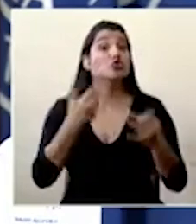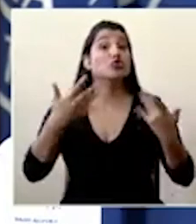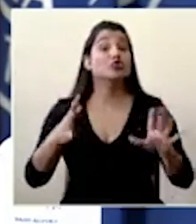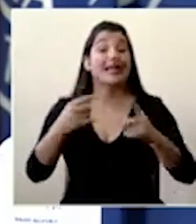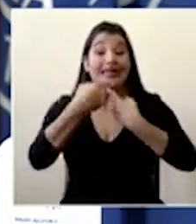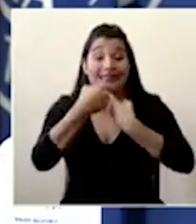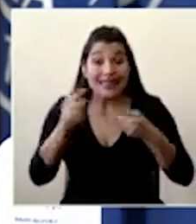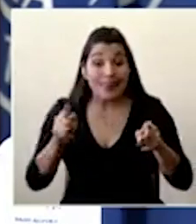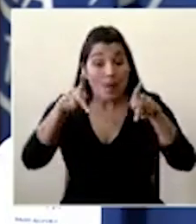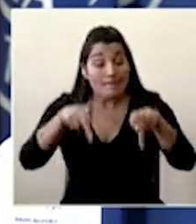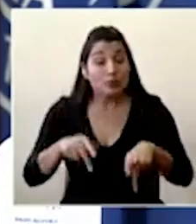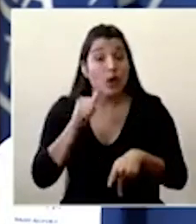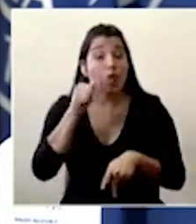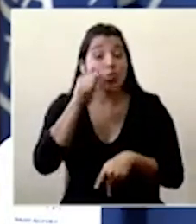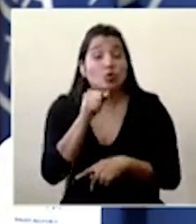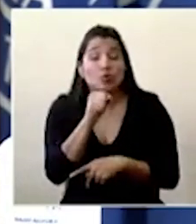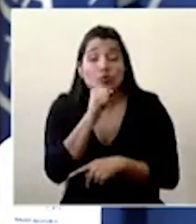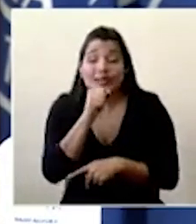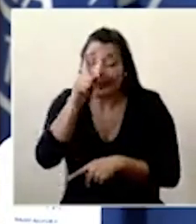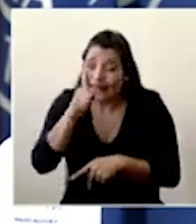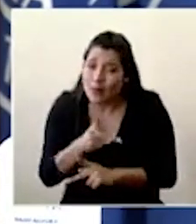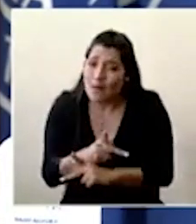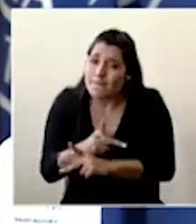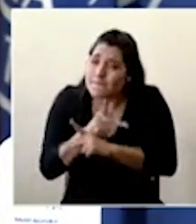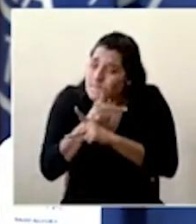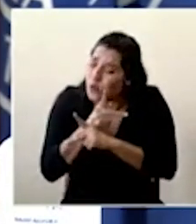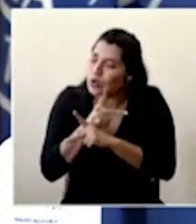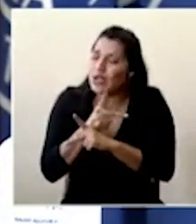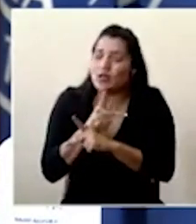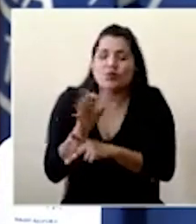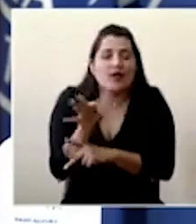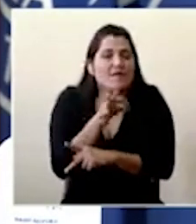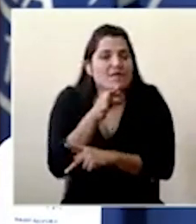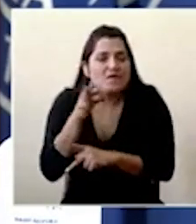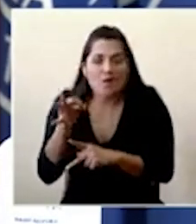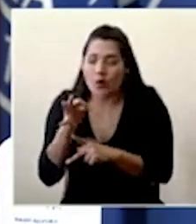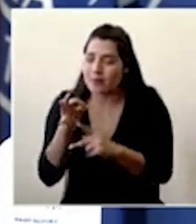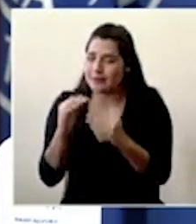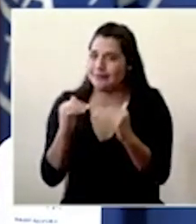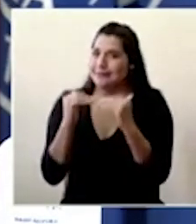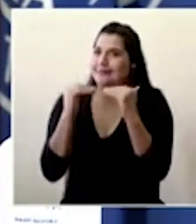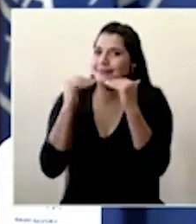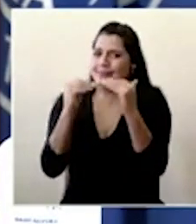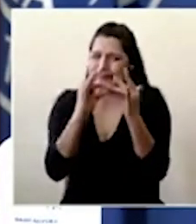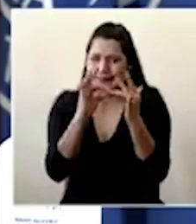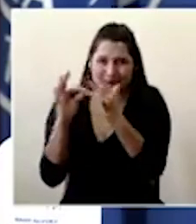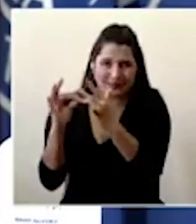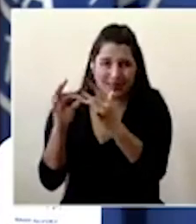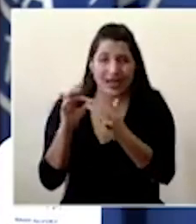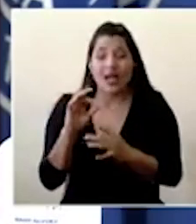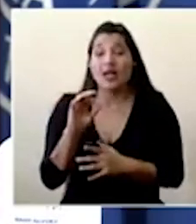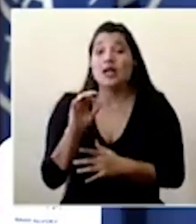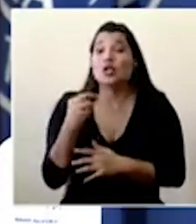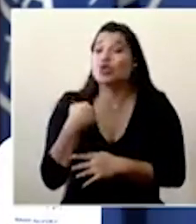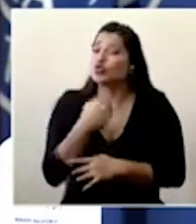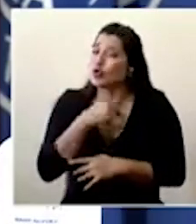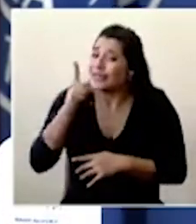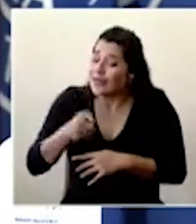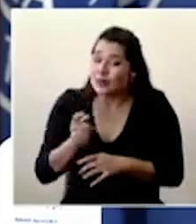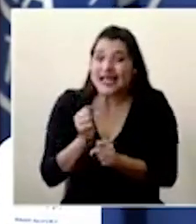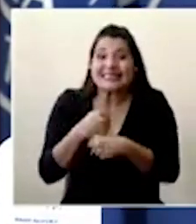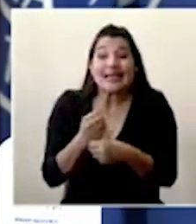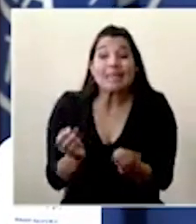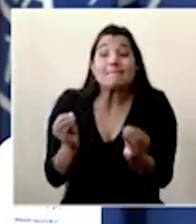adultos mayores tienen que ser protegidos de una forma sobrenatural en el sentido de lo que siempre hacemos tenemos que ir más allá